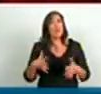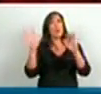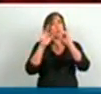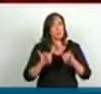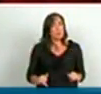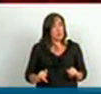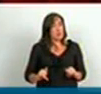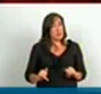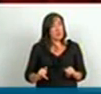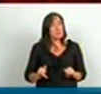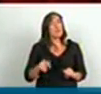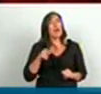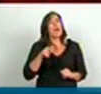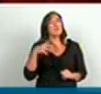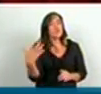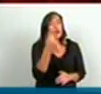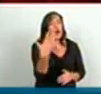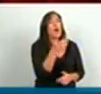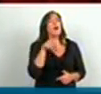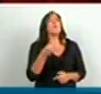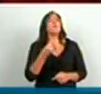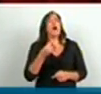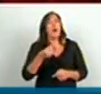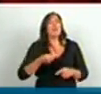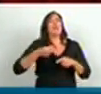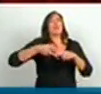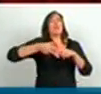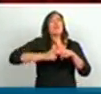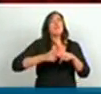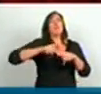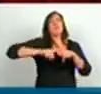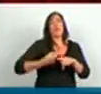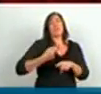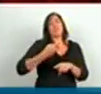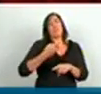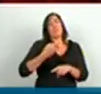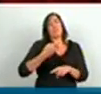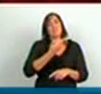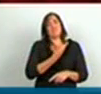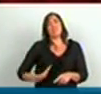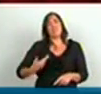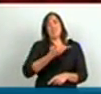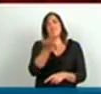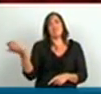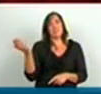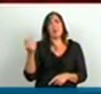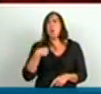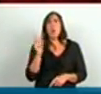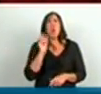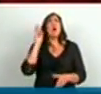paz, verdaderas políticas de Estado. No nos van a ver participar en ninguna invasión,